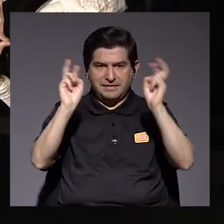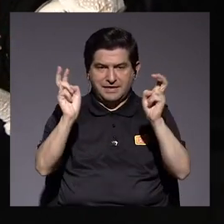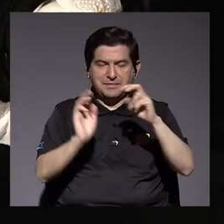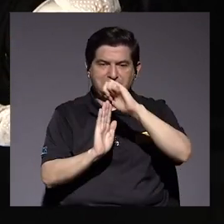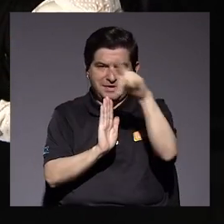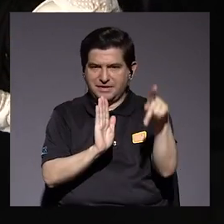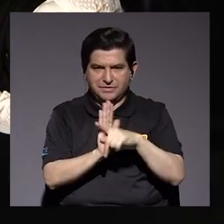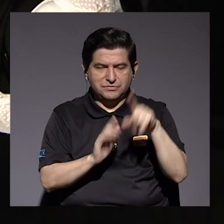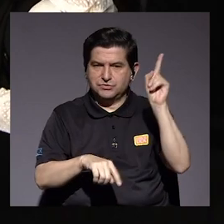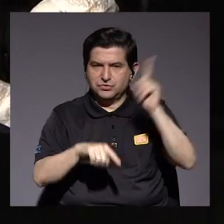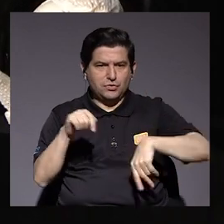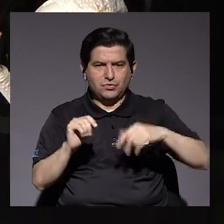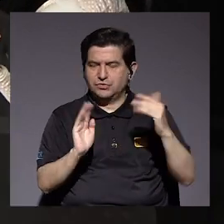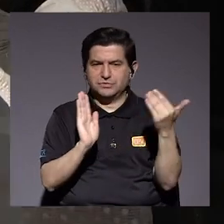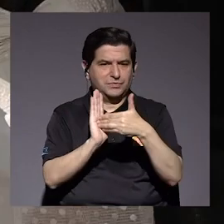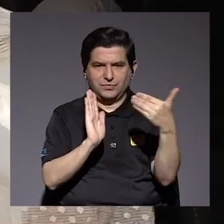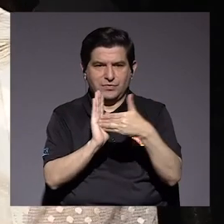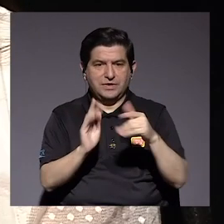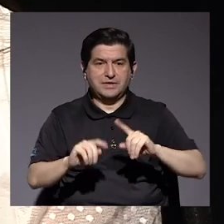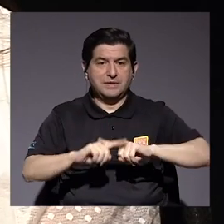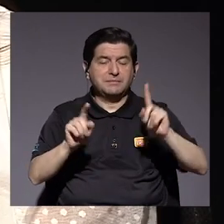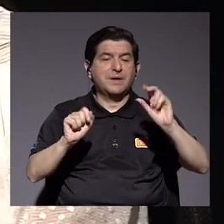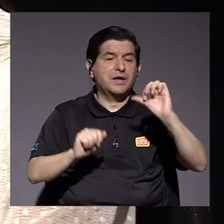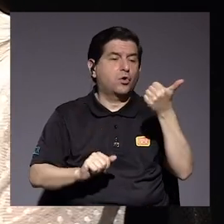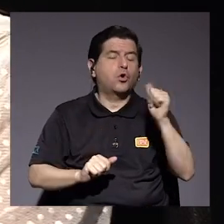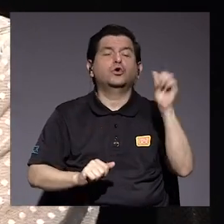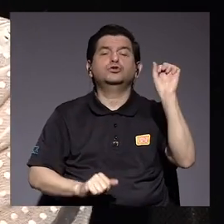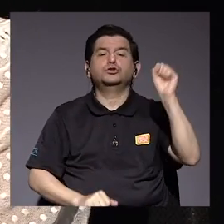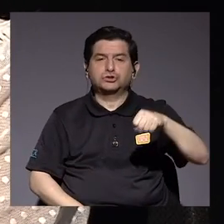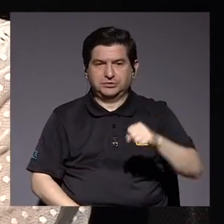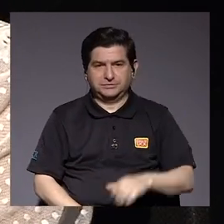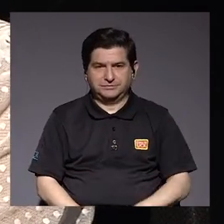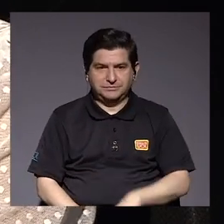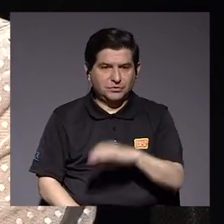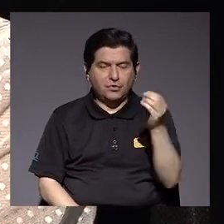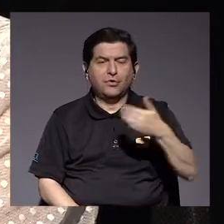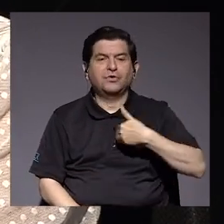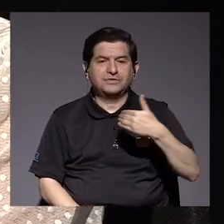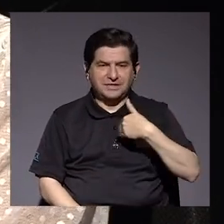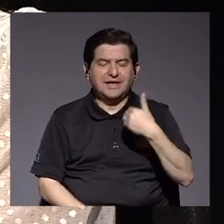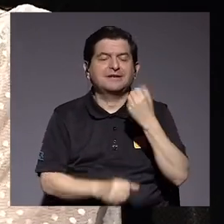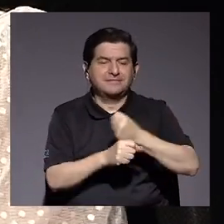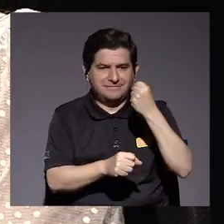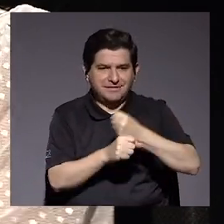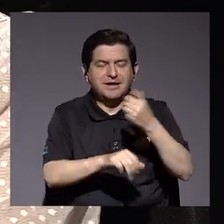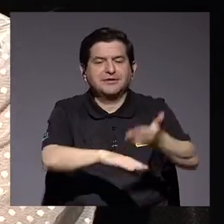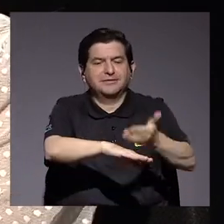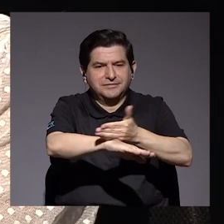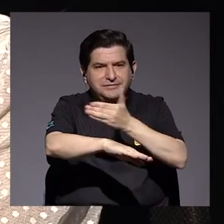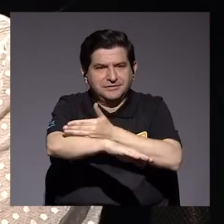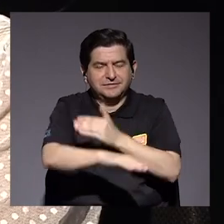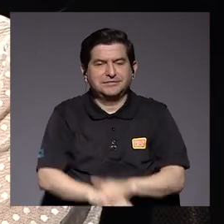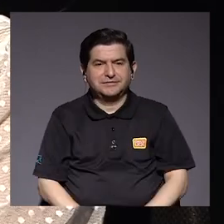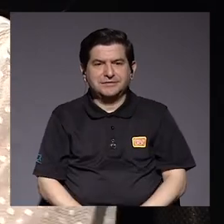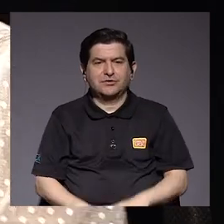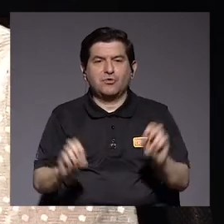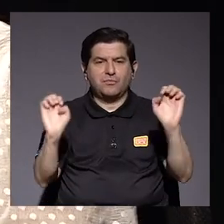toca, además es un tema constitucionalmente intocable. Ahora, hay temas que sí podemos tocar o con los que sí tenemos que